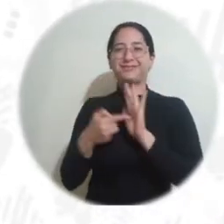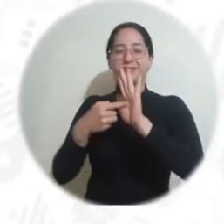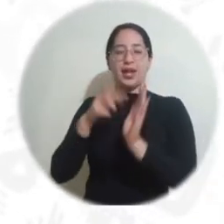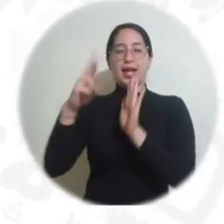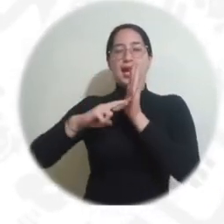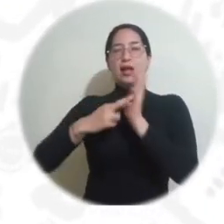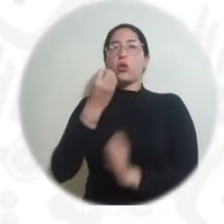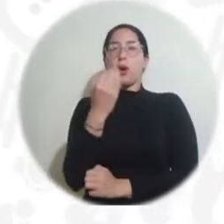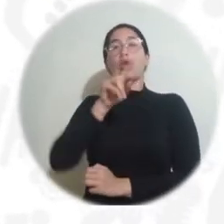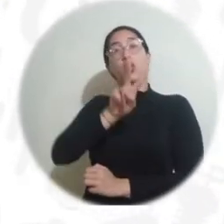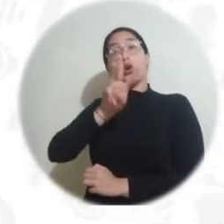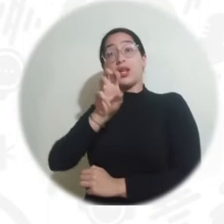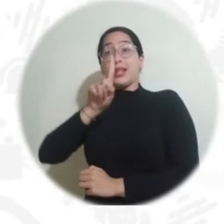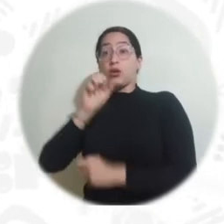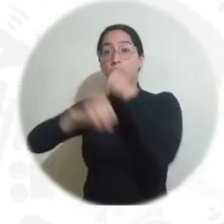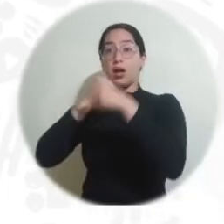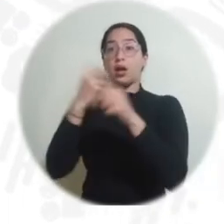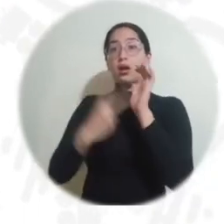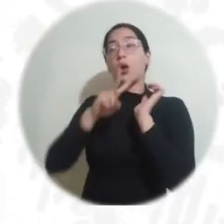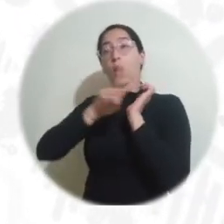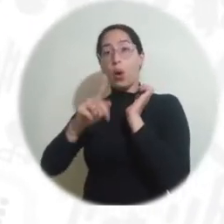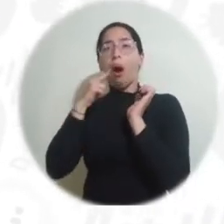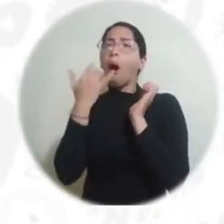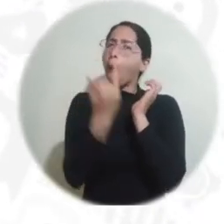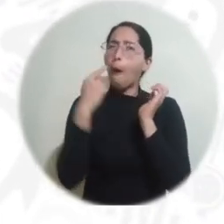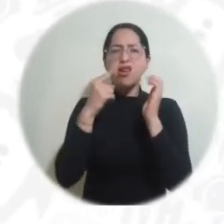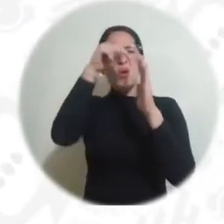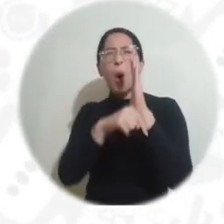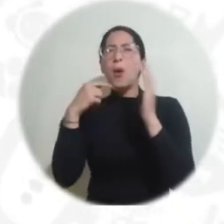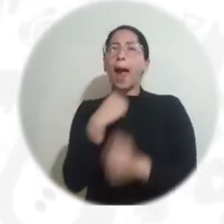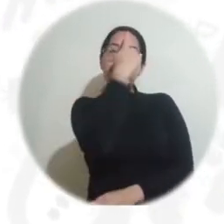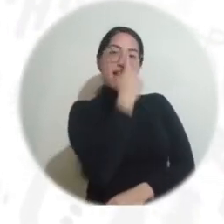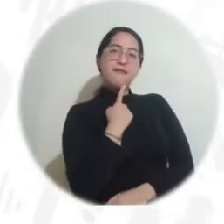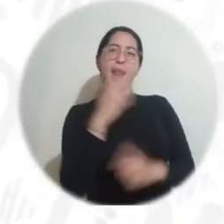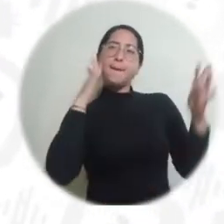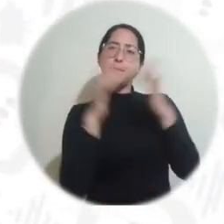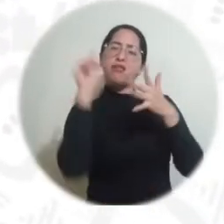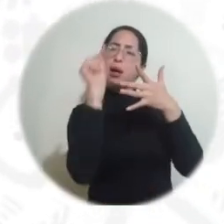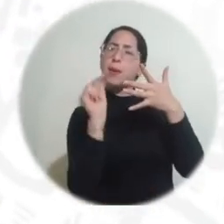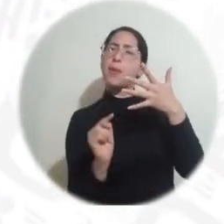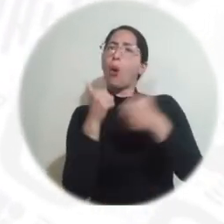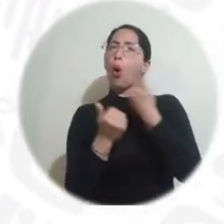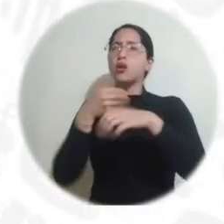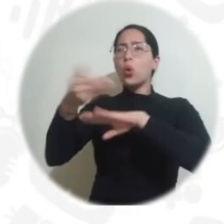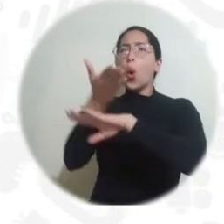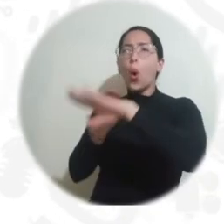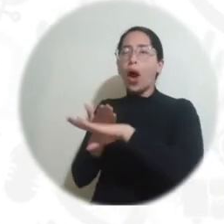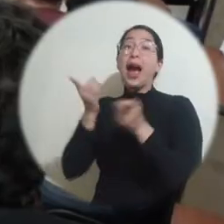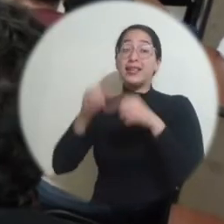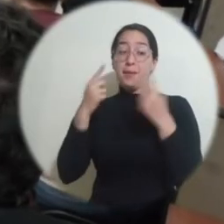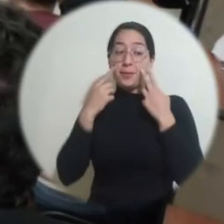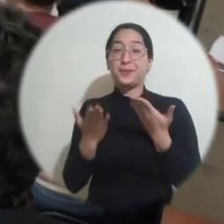encuentran consignados en la resolución rectoral número 281 de 2022, donde pueden ser consultados los requisitos mínimos de cada